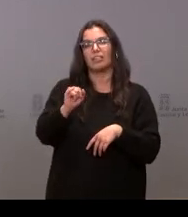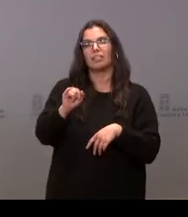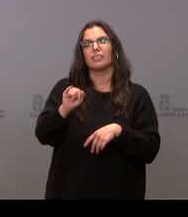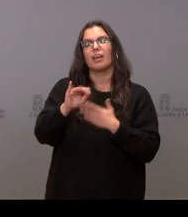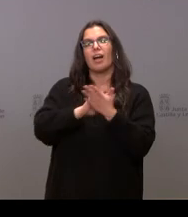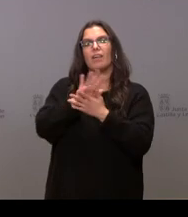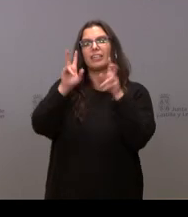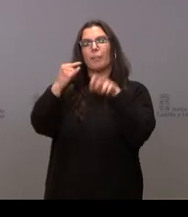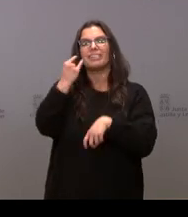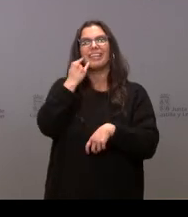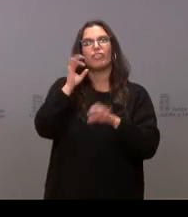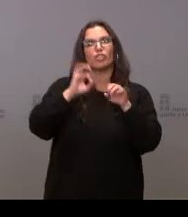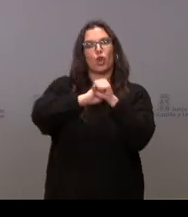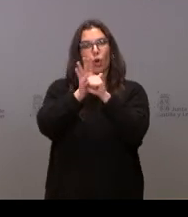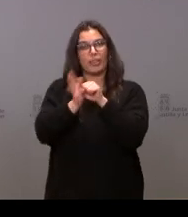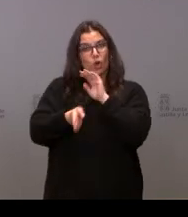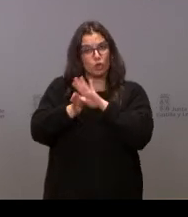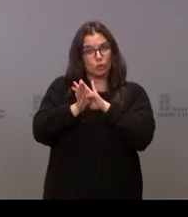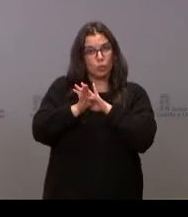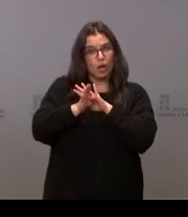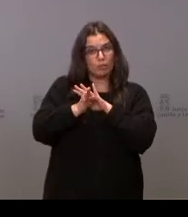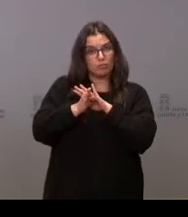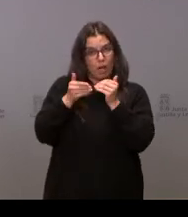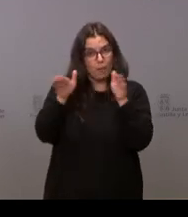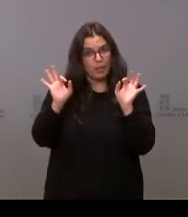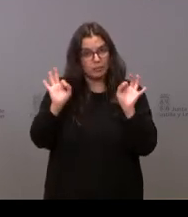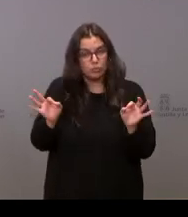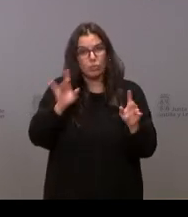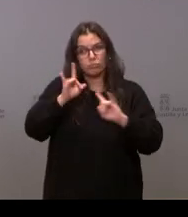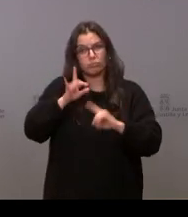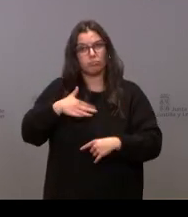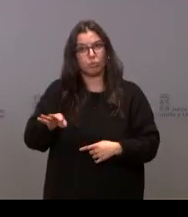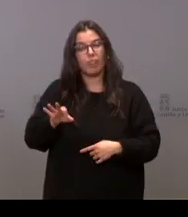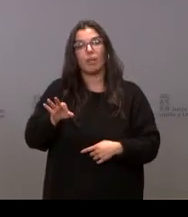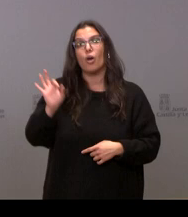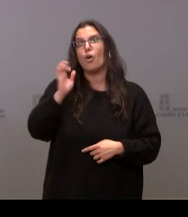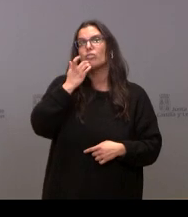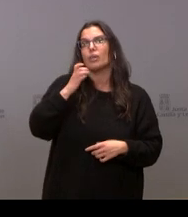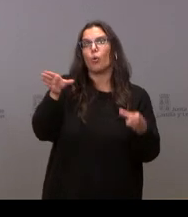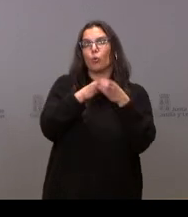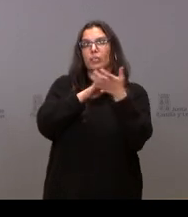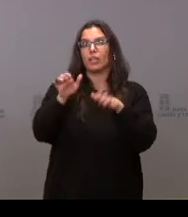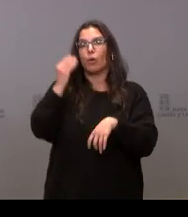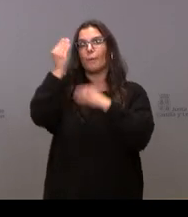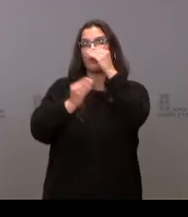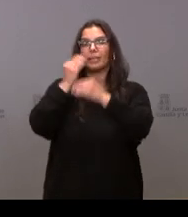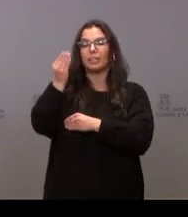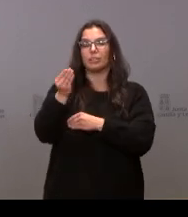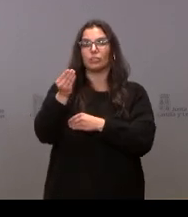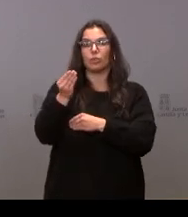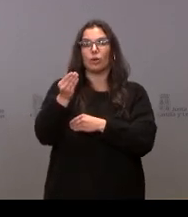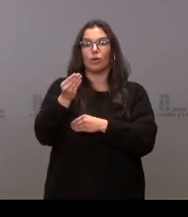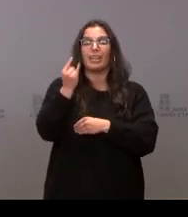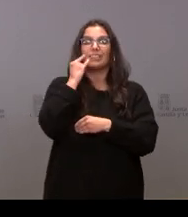al teléfono COVID no sé si sigue habilitado y si en algún momento la Junta se ha planteado volver a recuperar el teléfono de